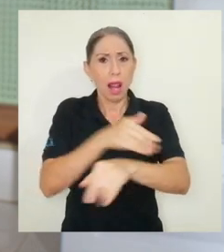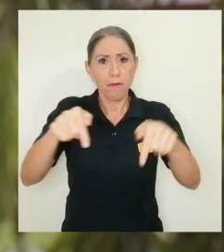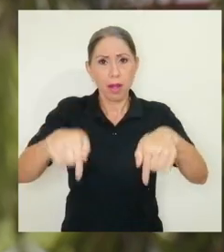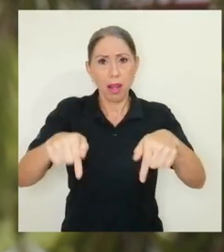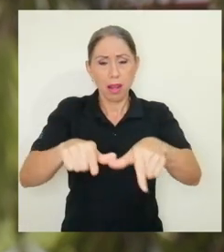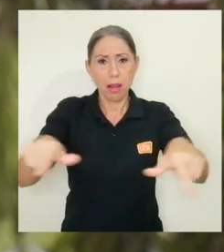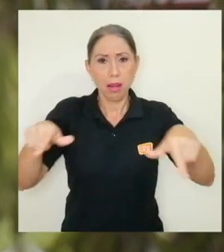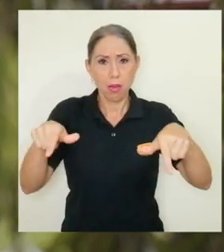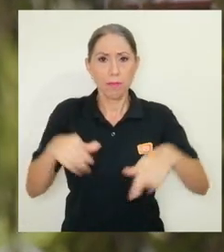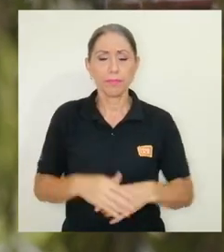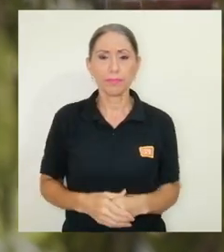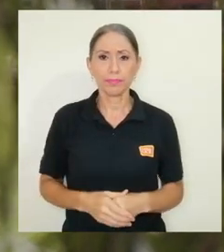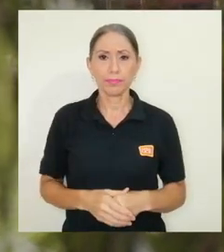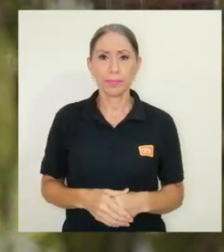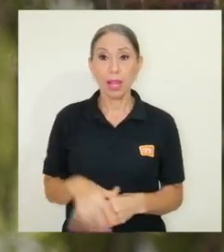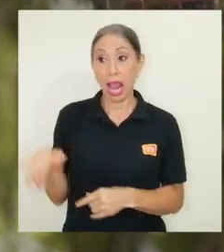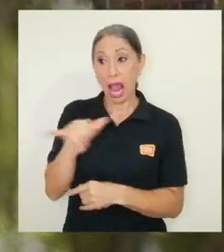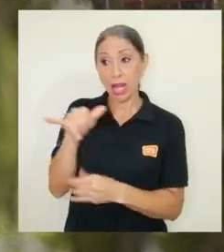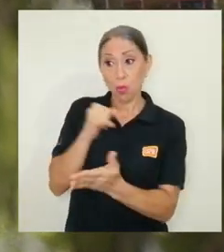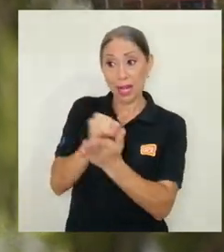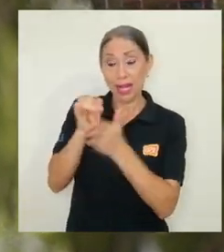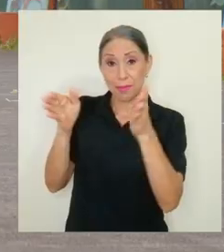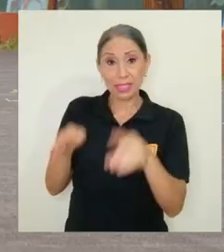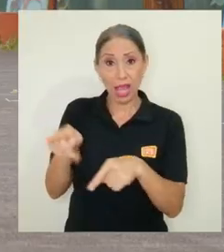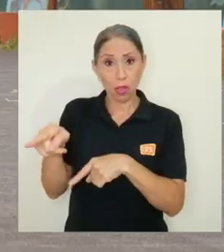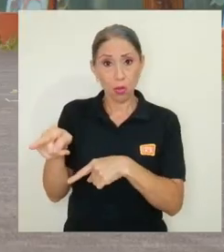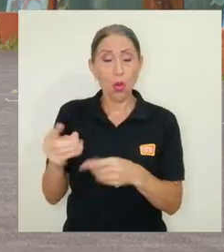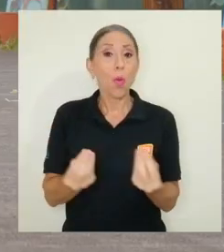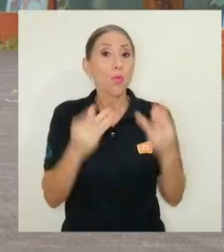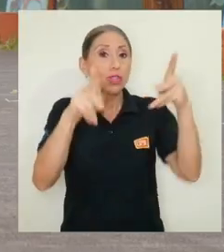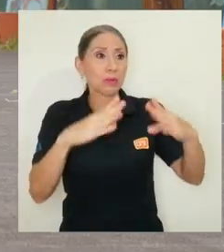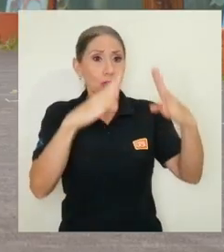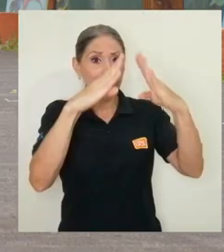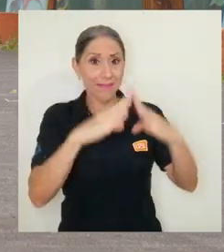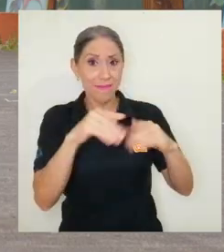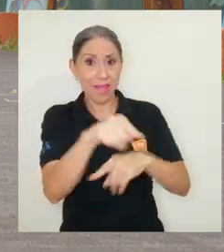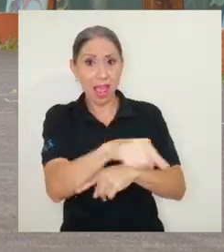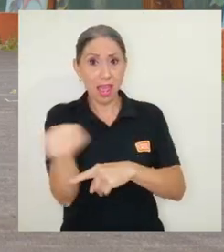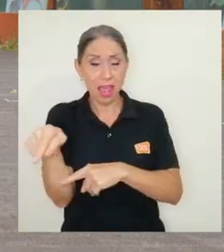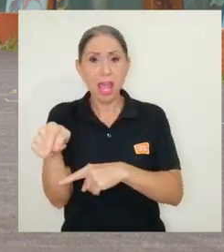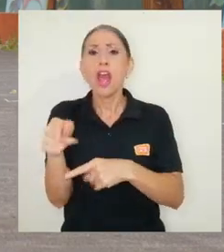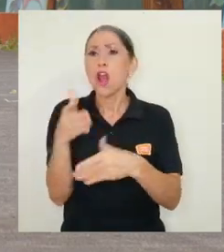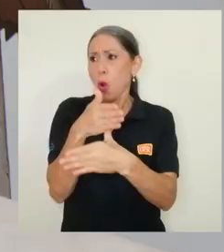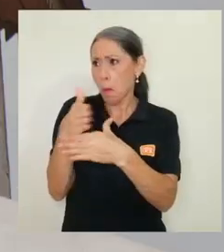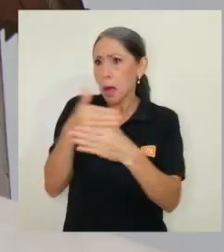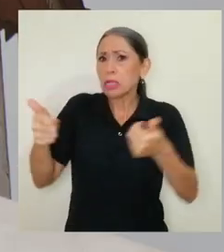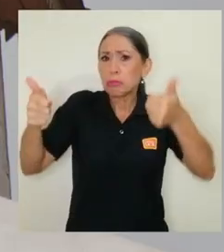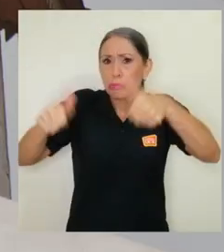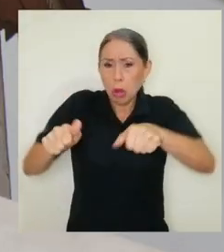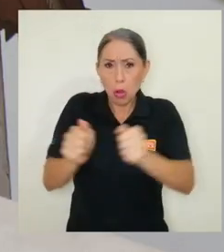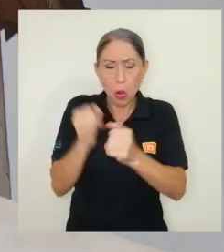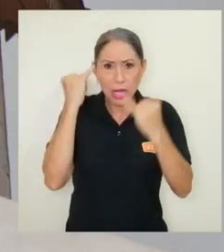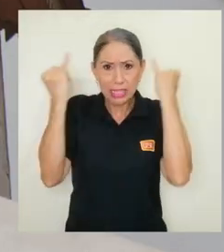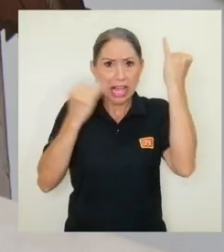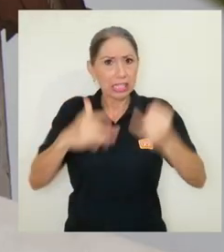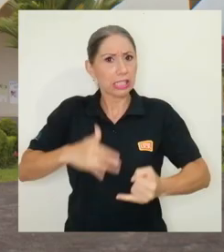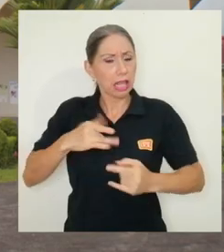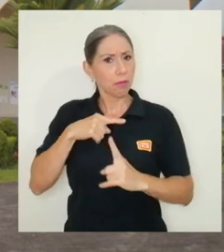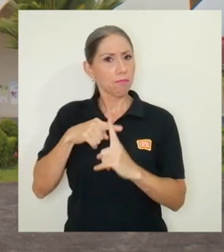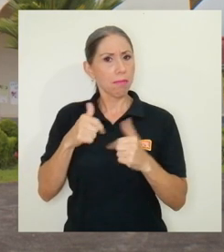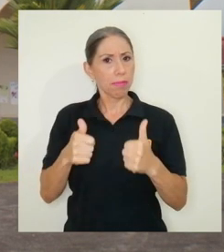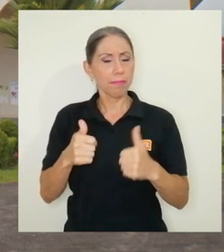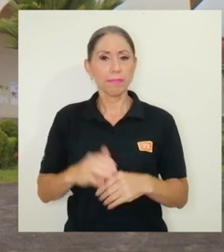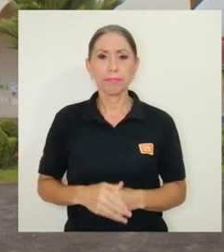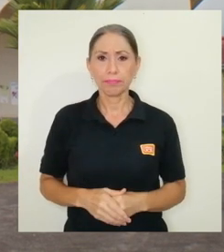al igual que el investigador muchos vecinos de la comunidad comparten estas ideas y se muestran optimistas